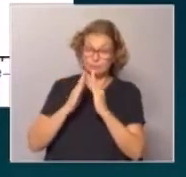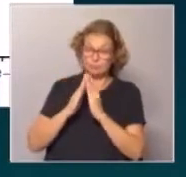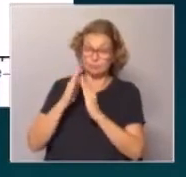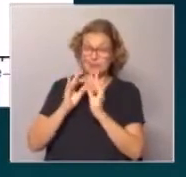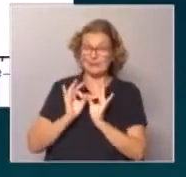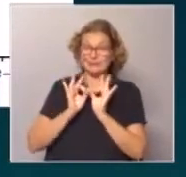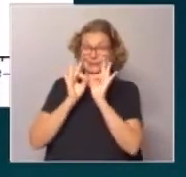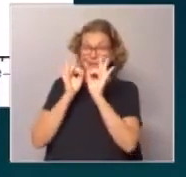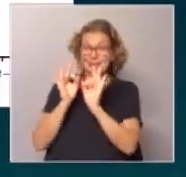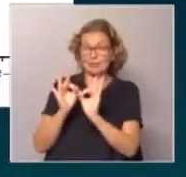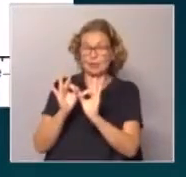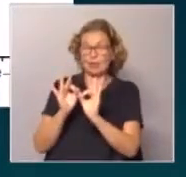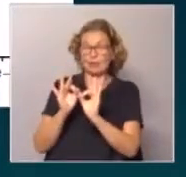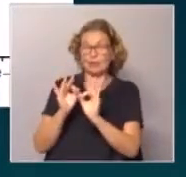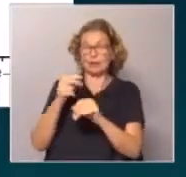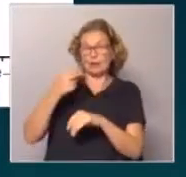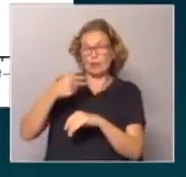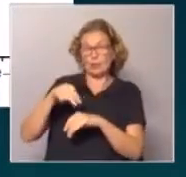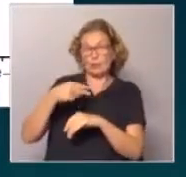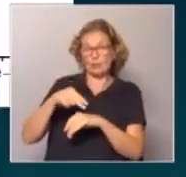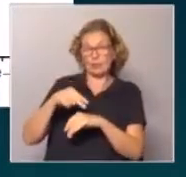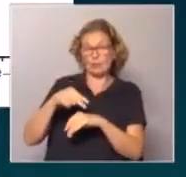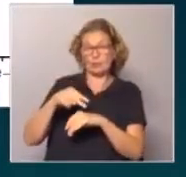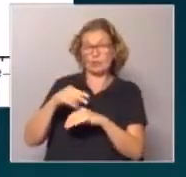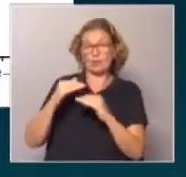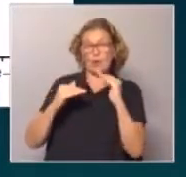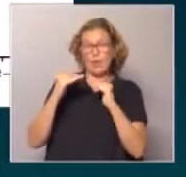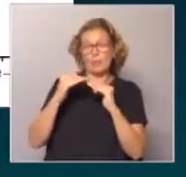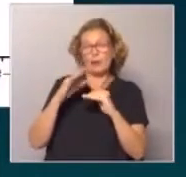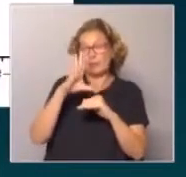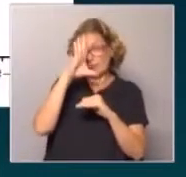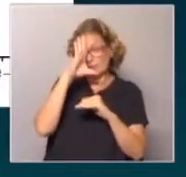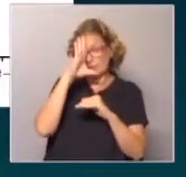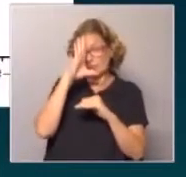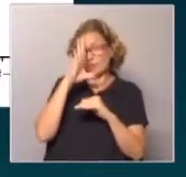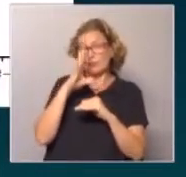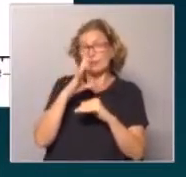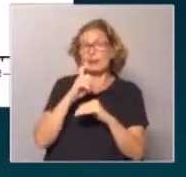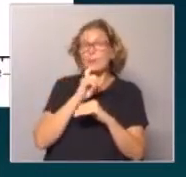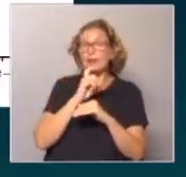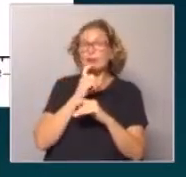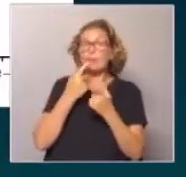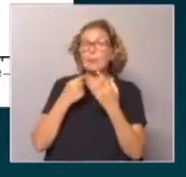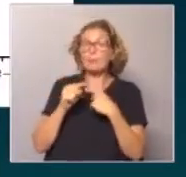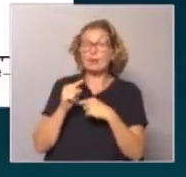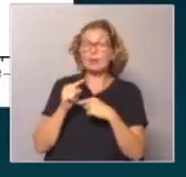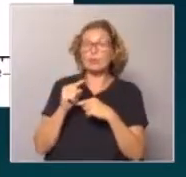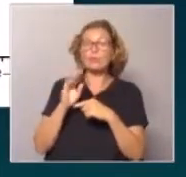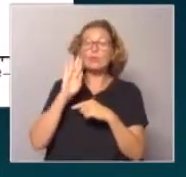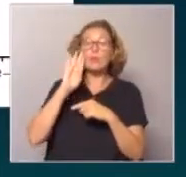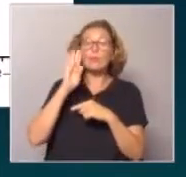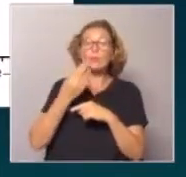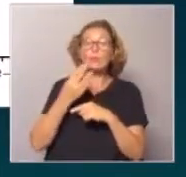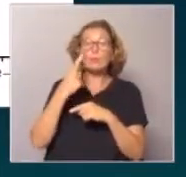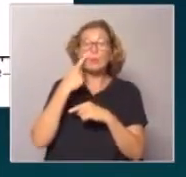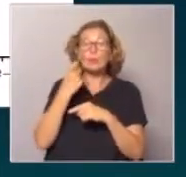llegar a un máximo en noviembre. Que no es comparable a febrero, ni siquiera a las primeras semanas de marzo. Pero mostraba que